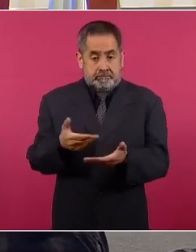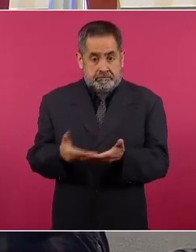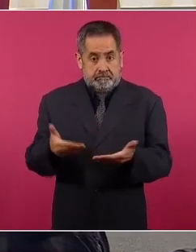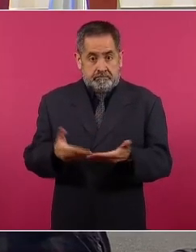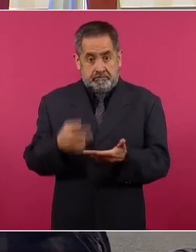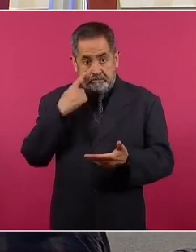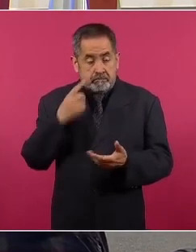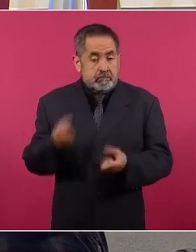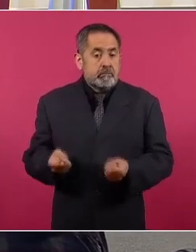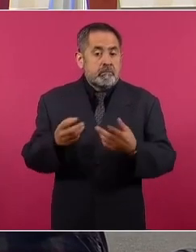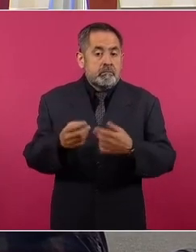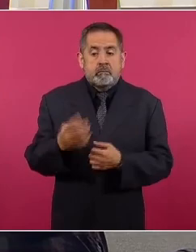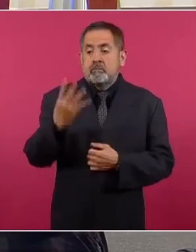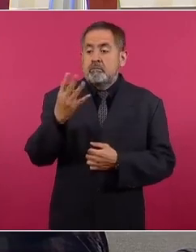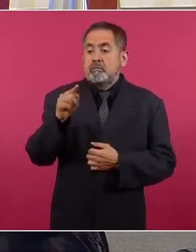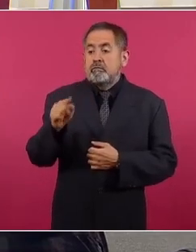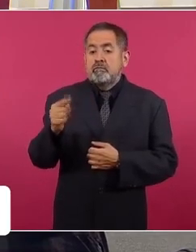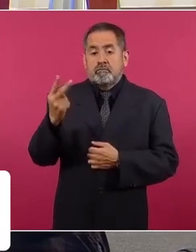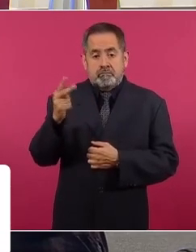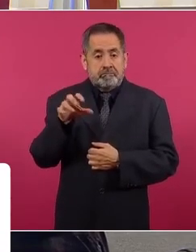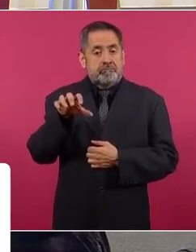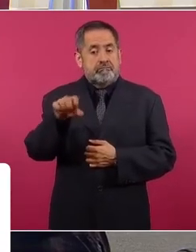Ahora 4.2.